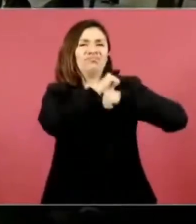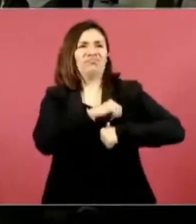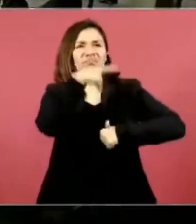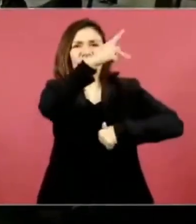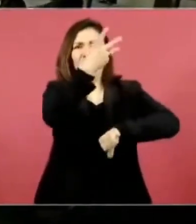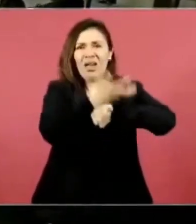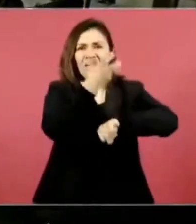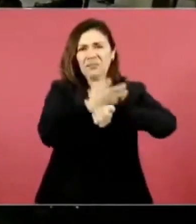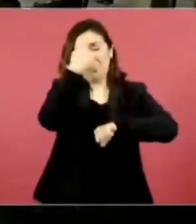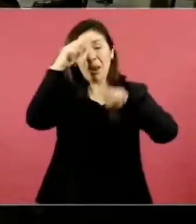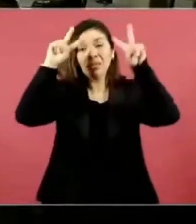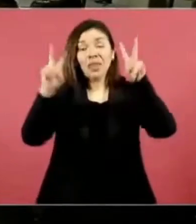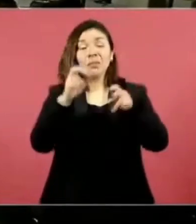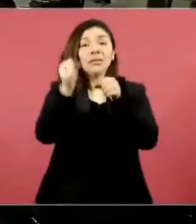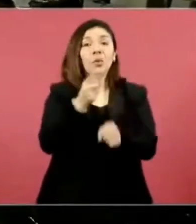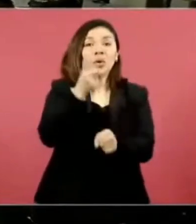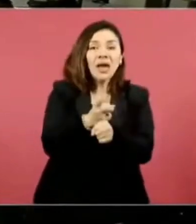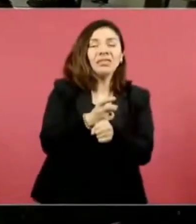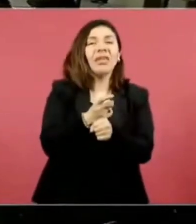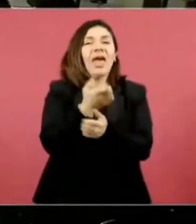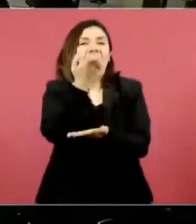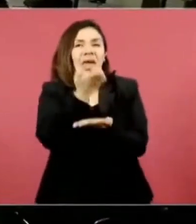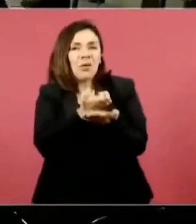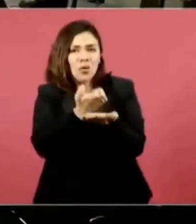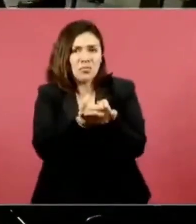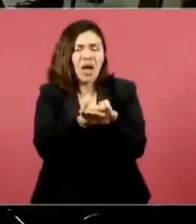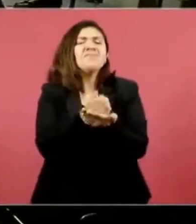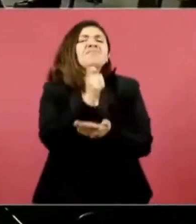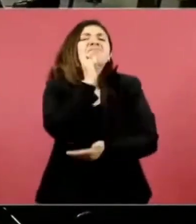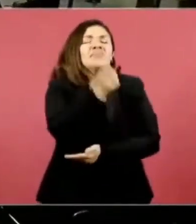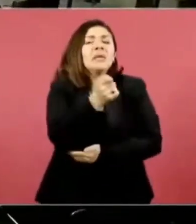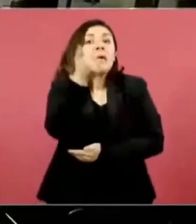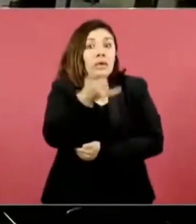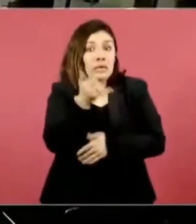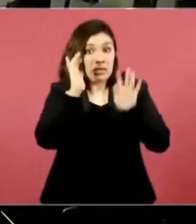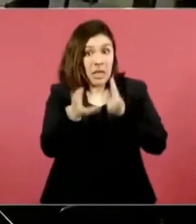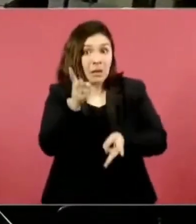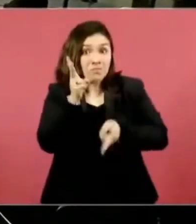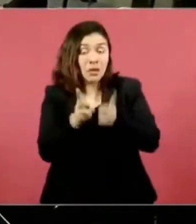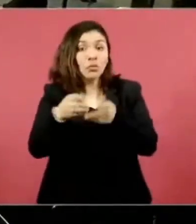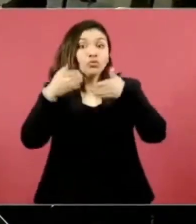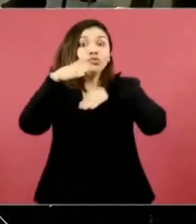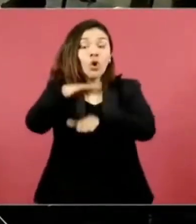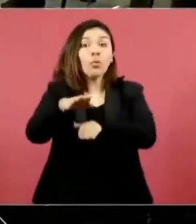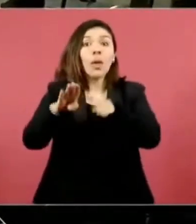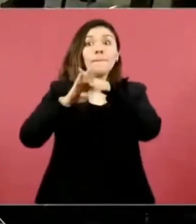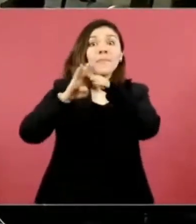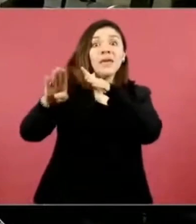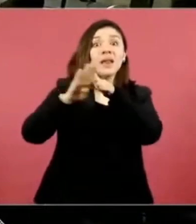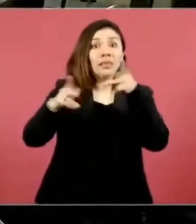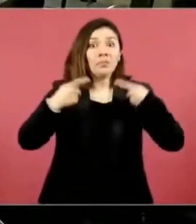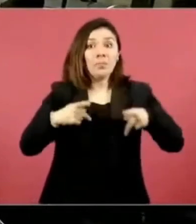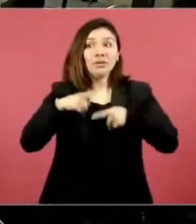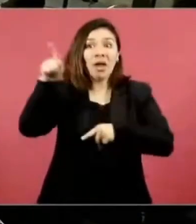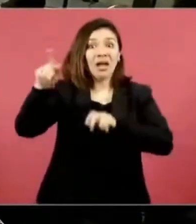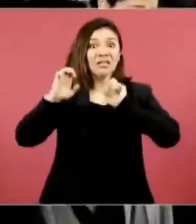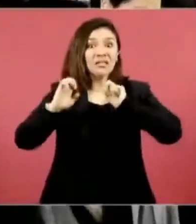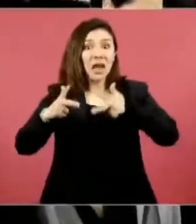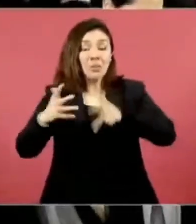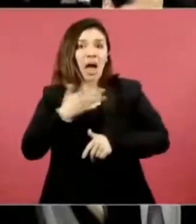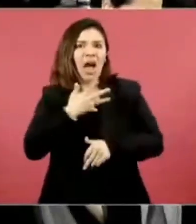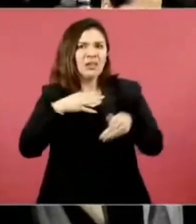Unidos en materia de seguridad de economía. Y si se habló de la caravana migrante que está actualmente ahí en Chiapas. Se habla de aproximadamente